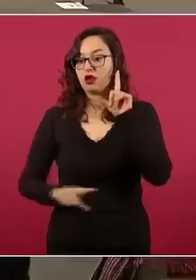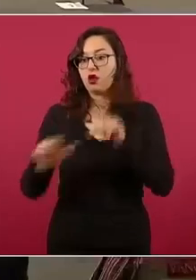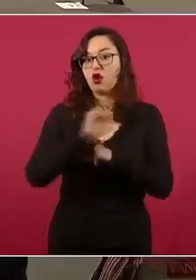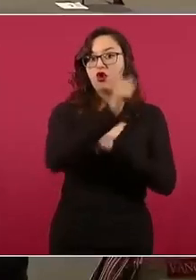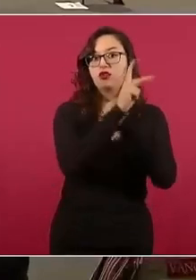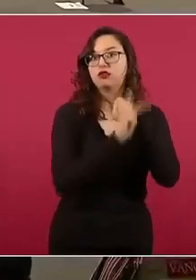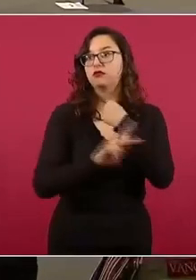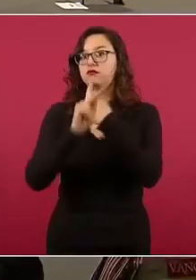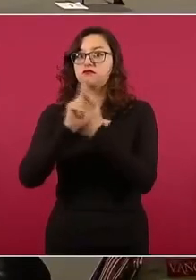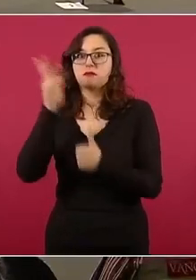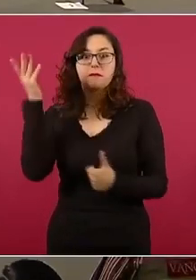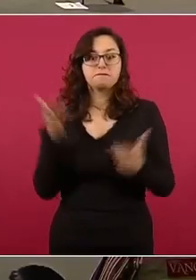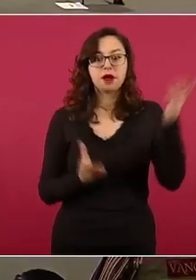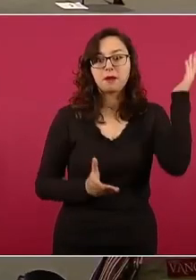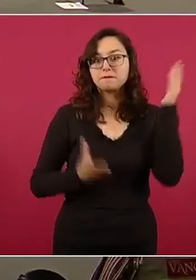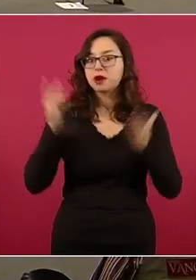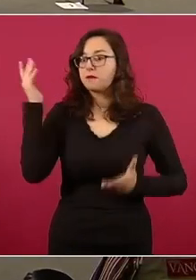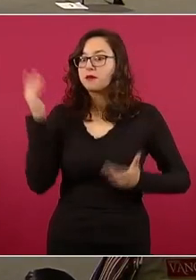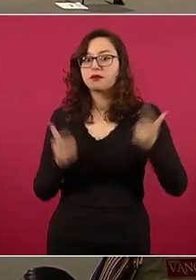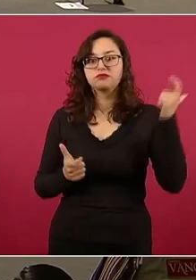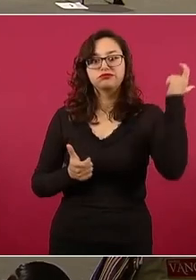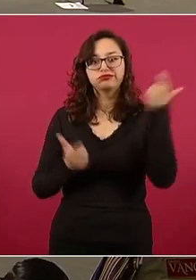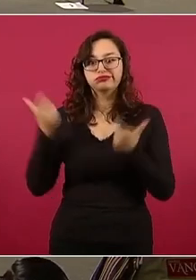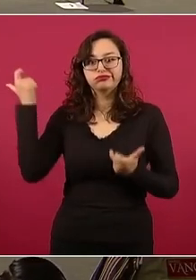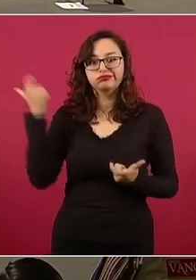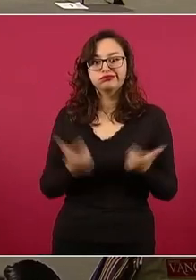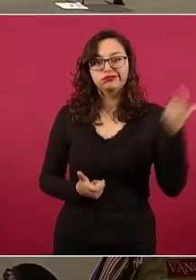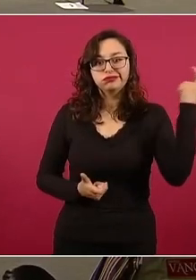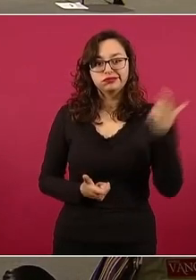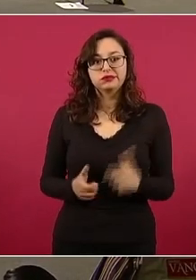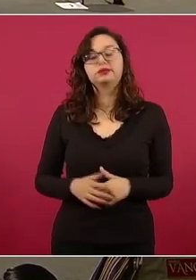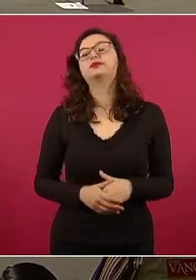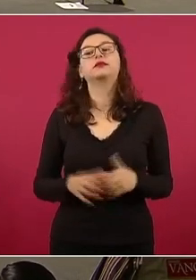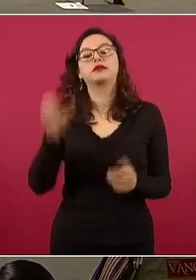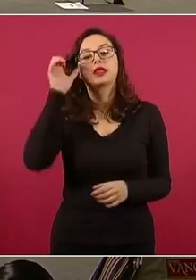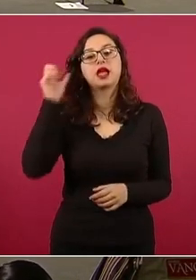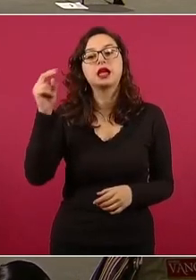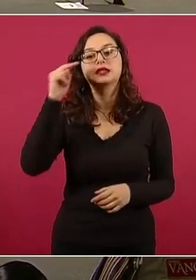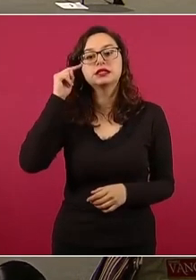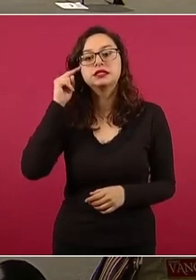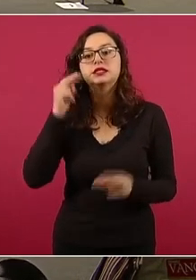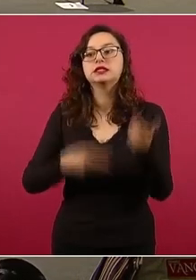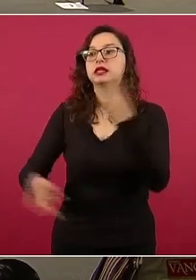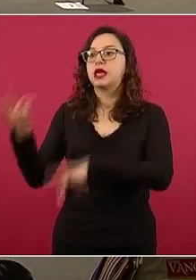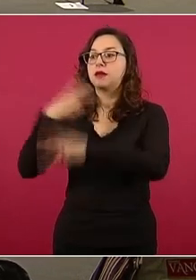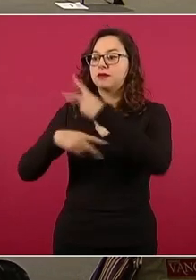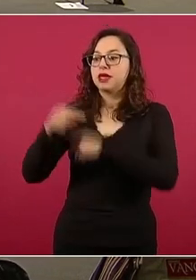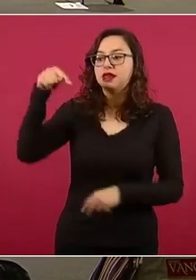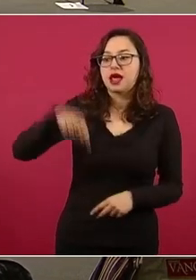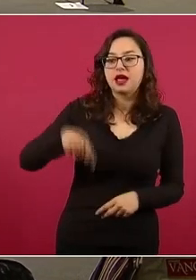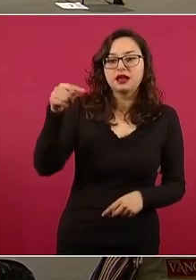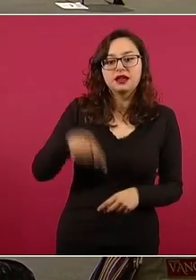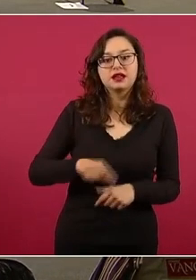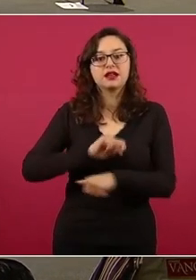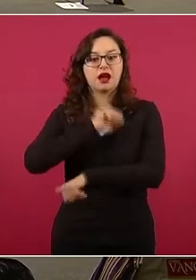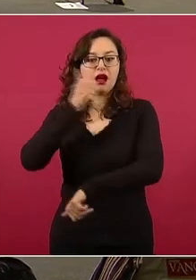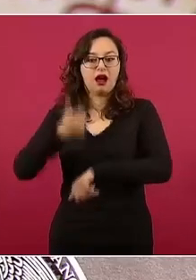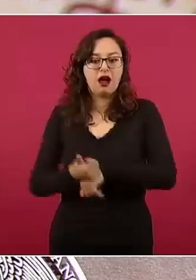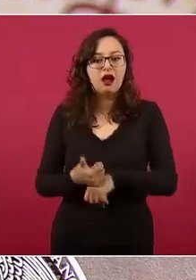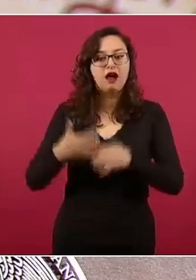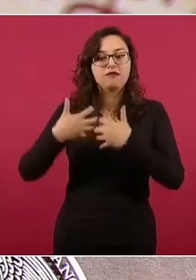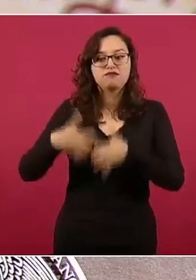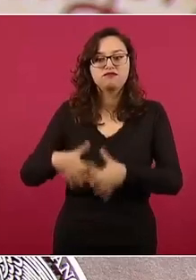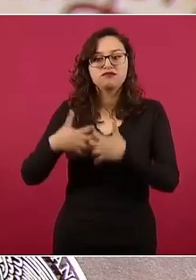México está atrayendo fábricas de China a medida que los salarios más altos y un aumento en los